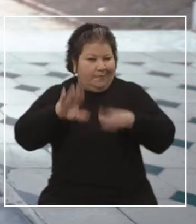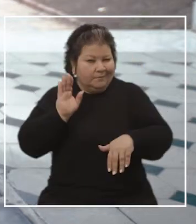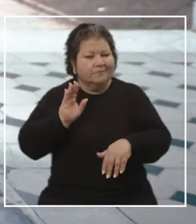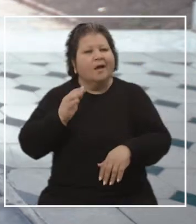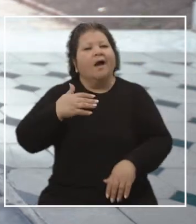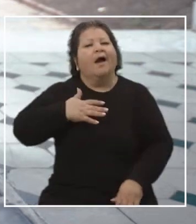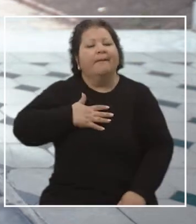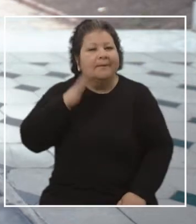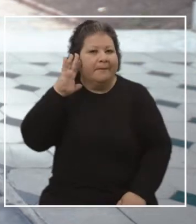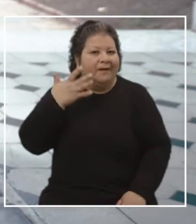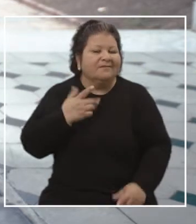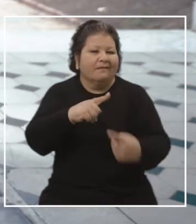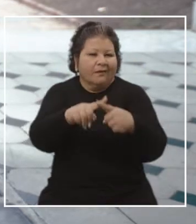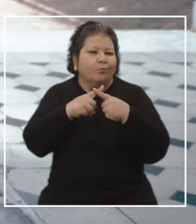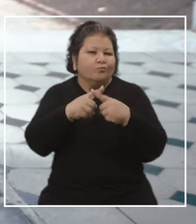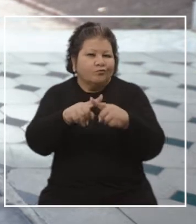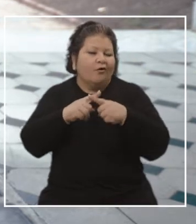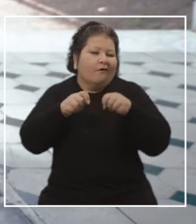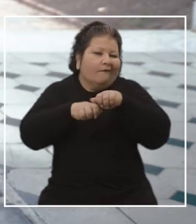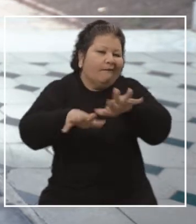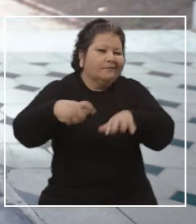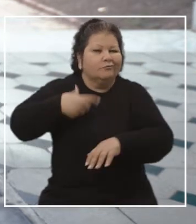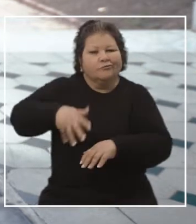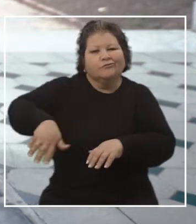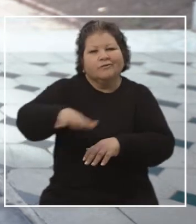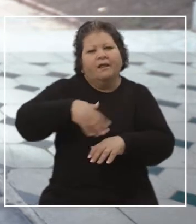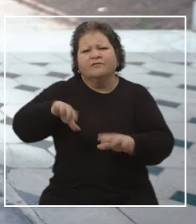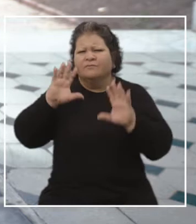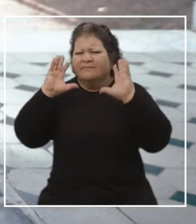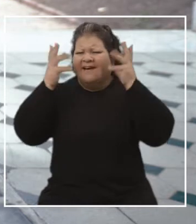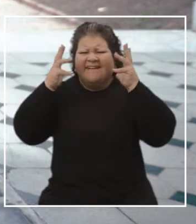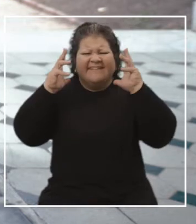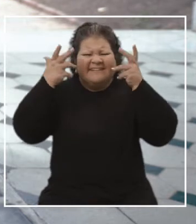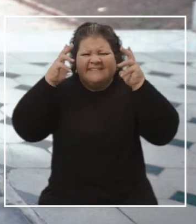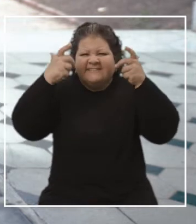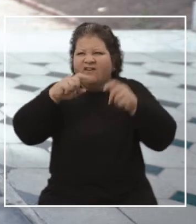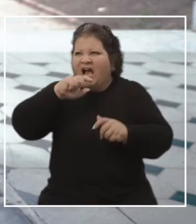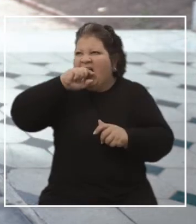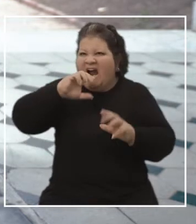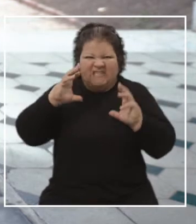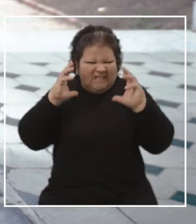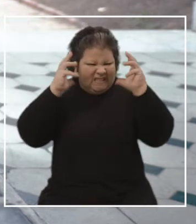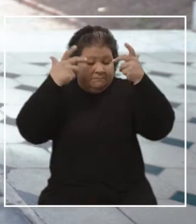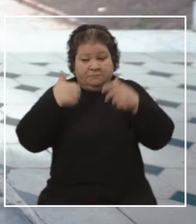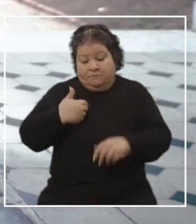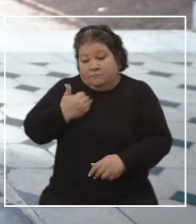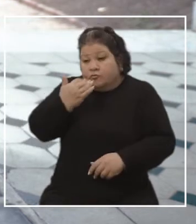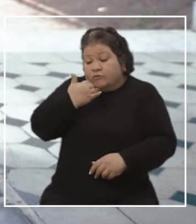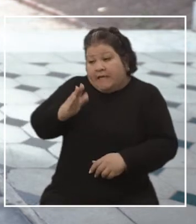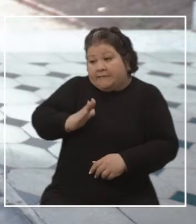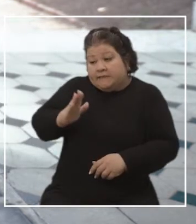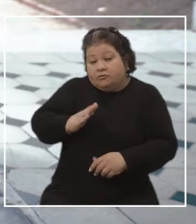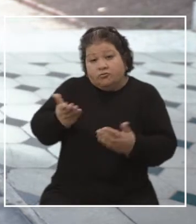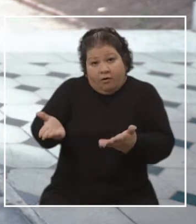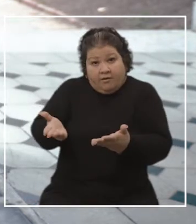parece que hay cosas, discusiones que se dan en las redes, que son agresivas, que alteran a la gente, sé, la señora,